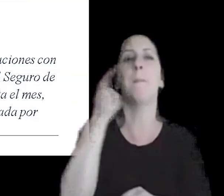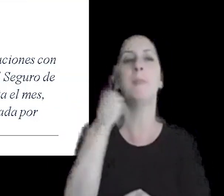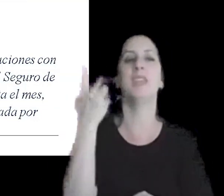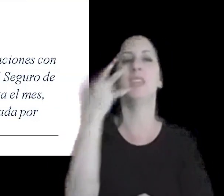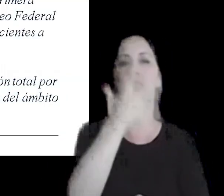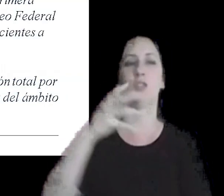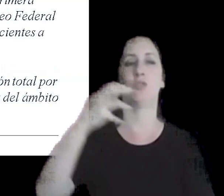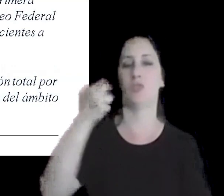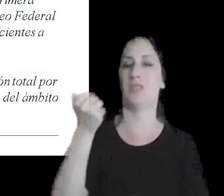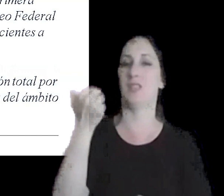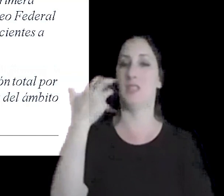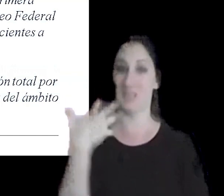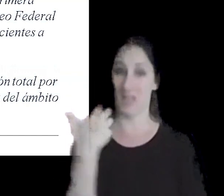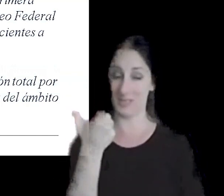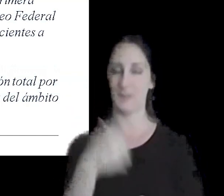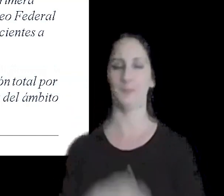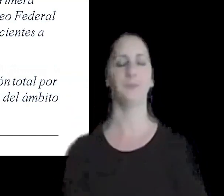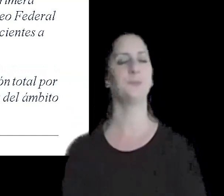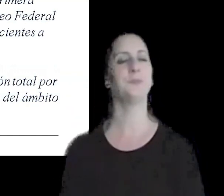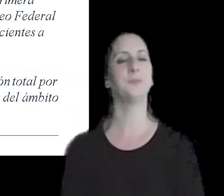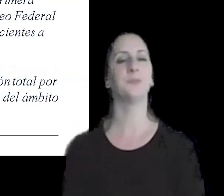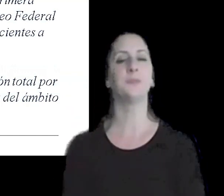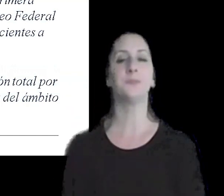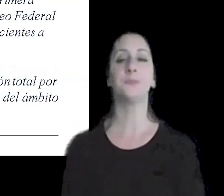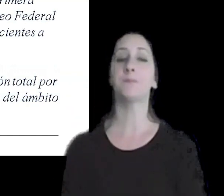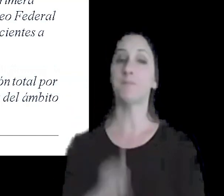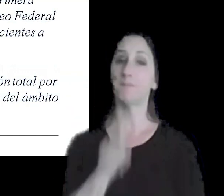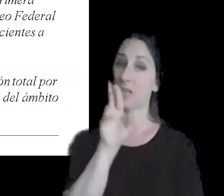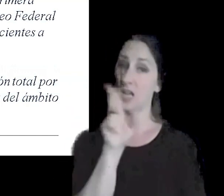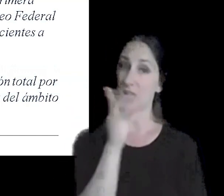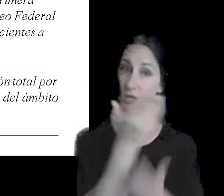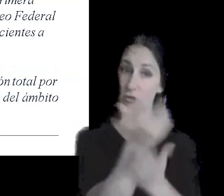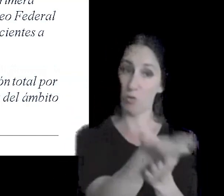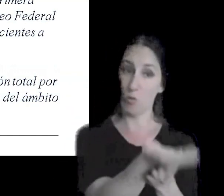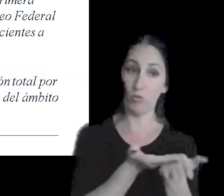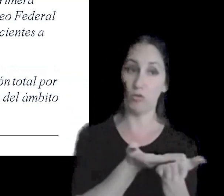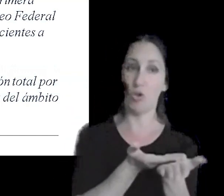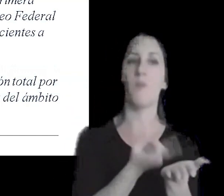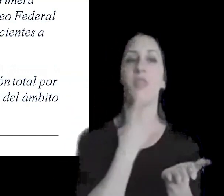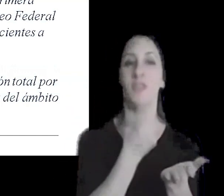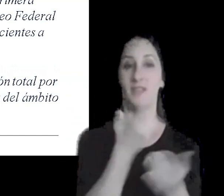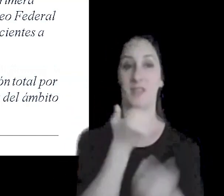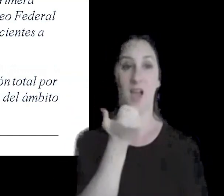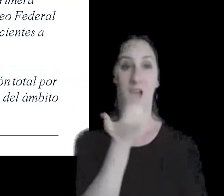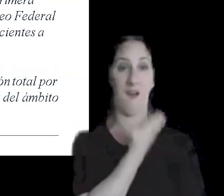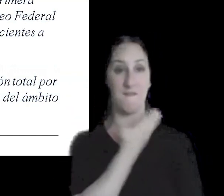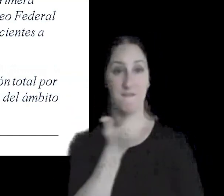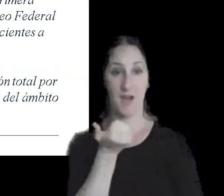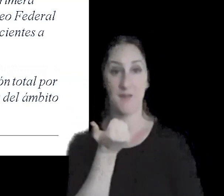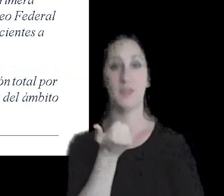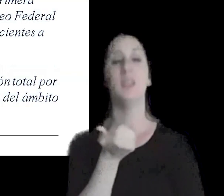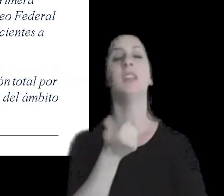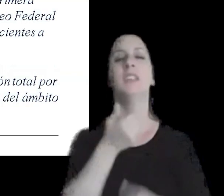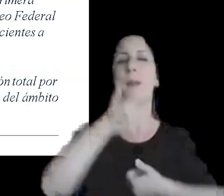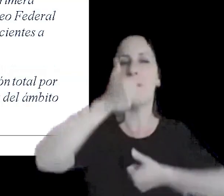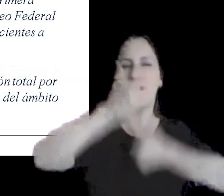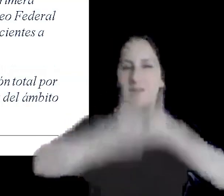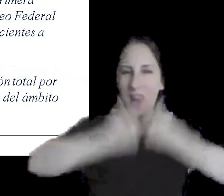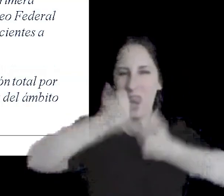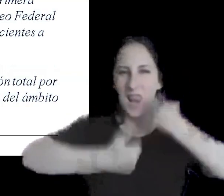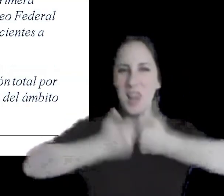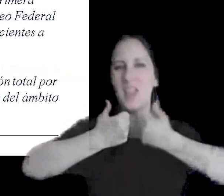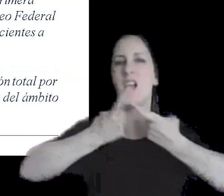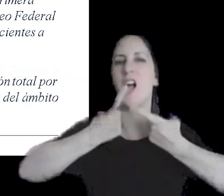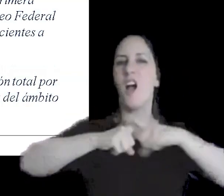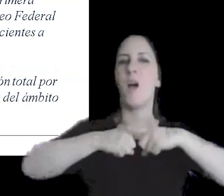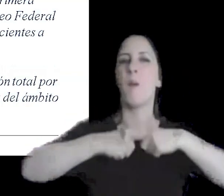1566 esta resolución dispone que la ASPA y la liga profesional de fútbol